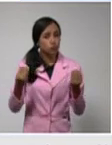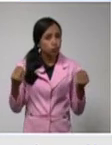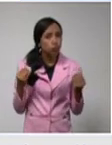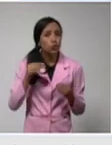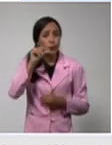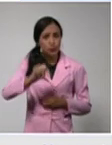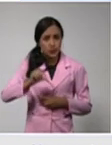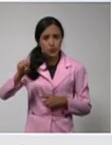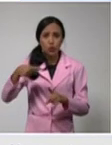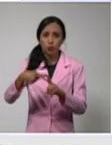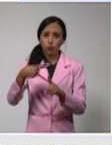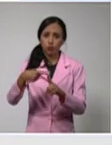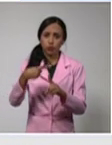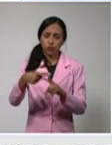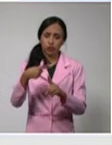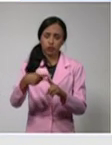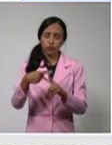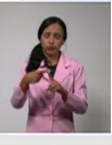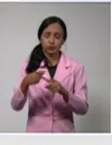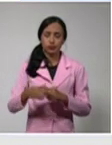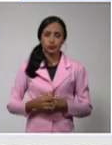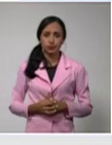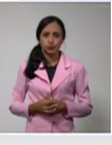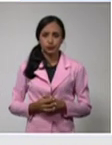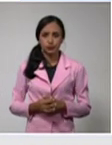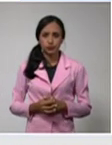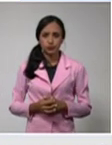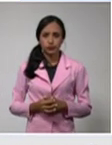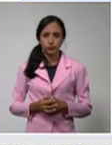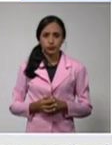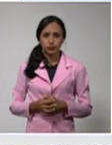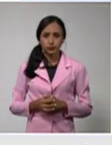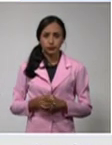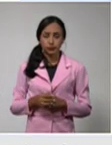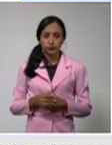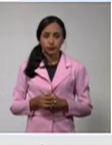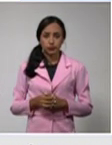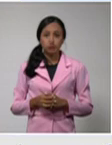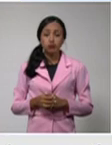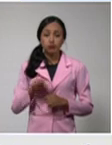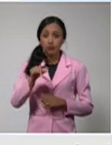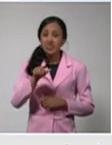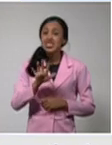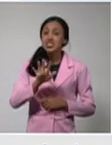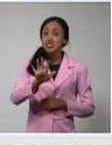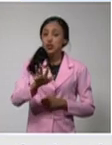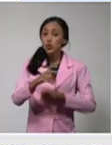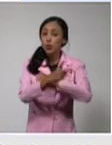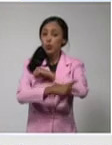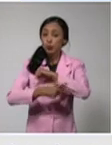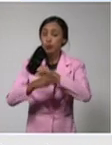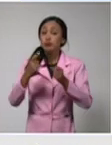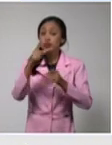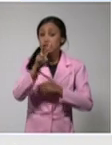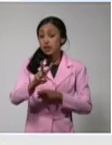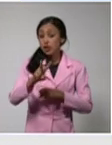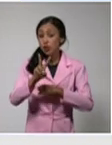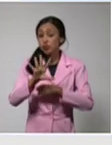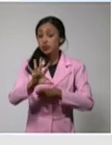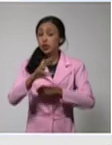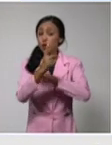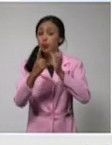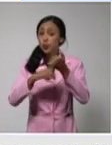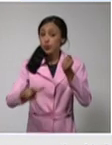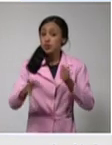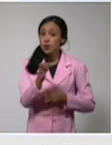nuestro país. Y además son las cinco provincias y el municipio especial que